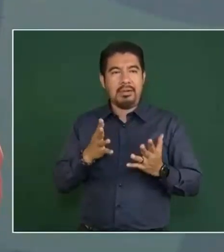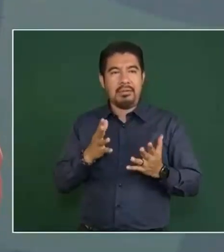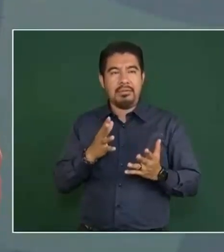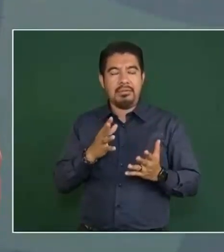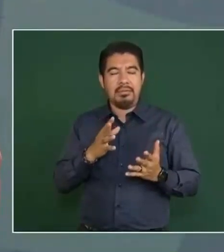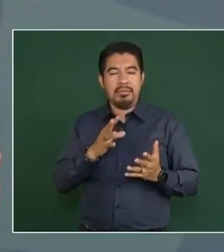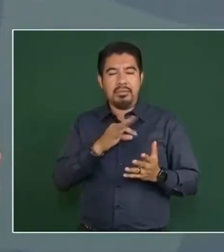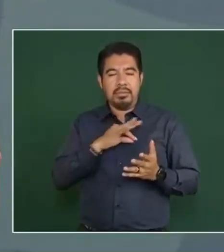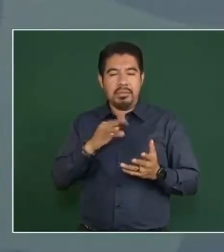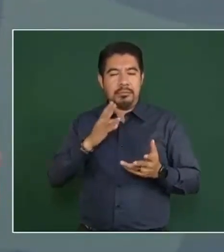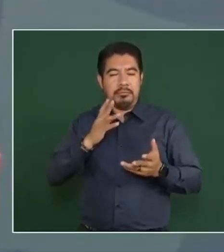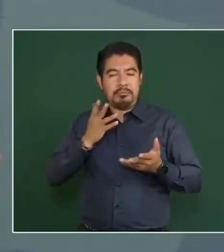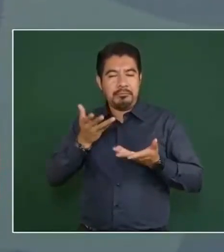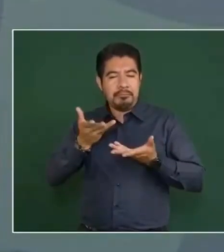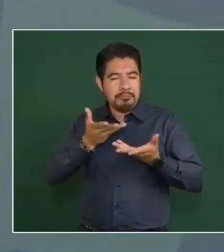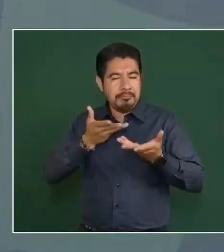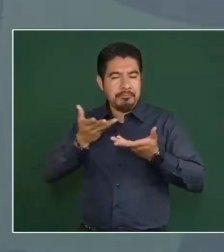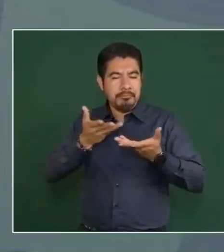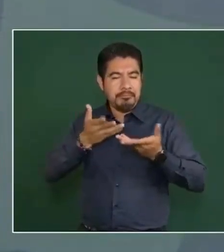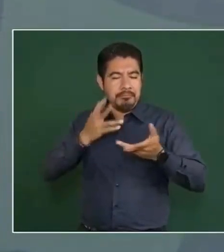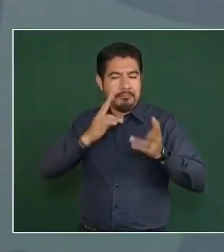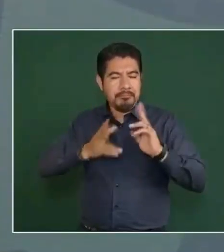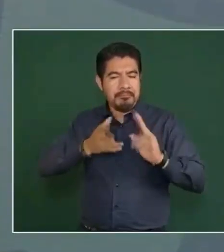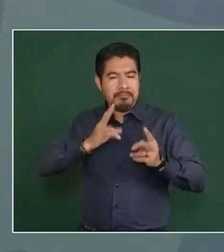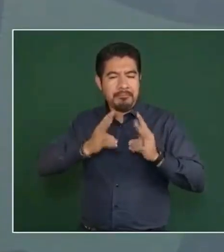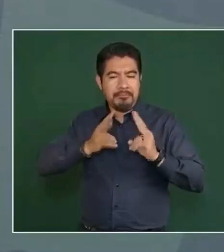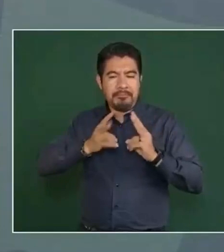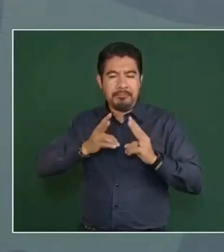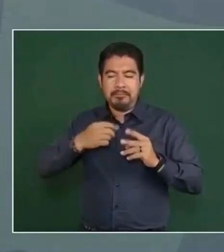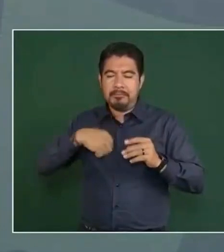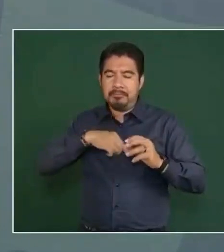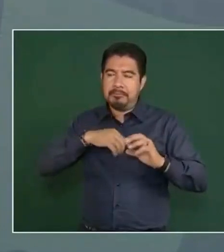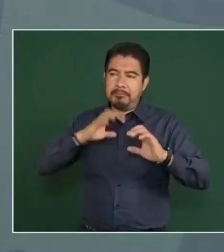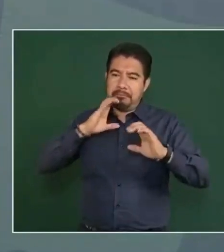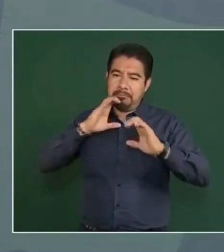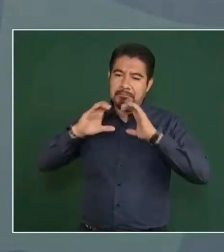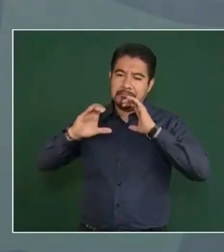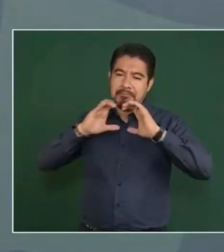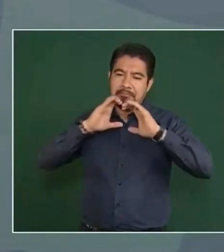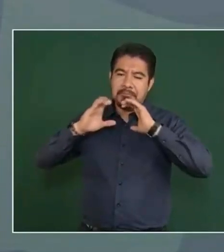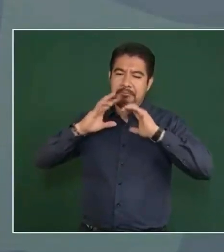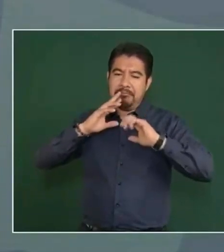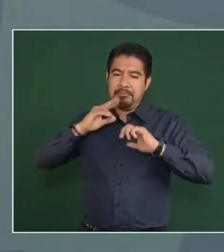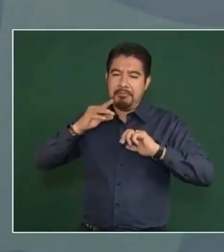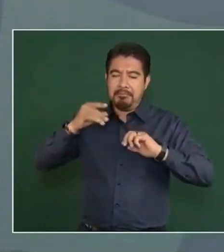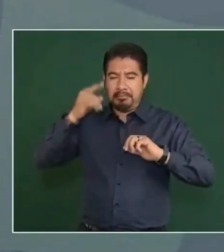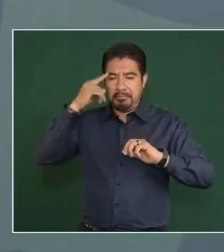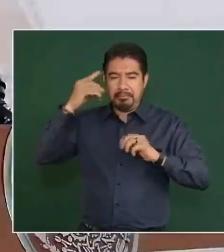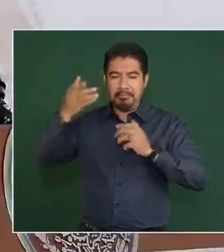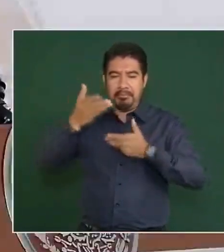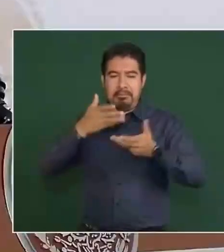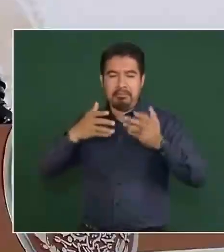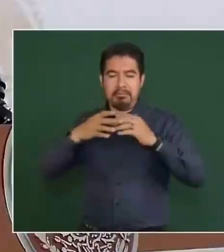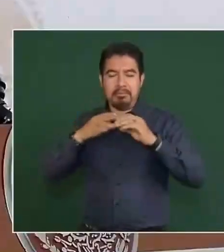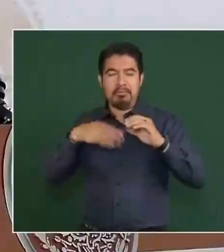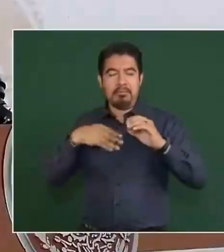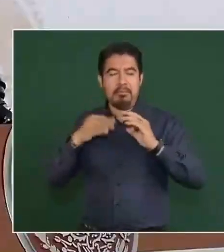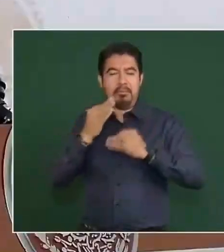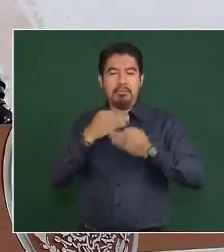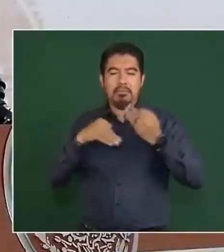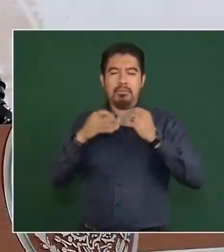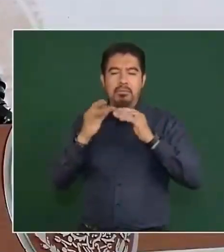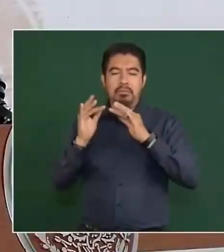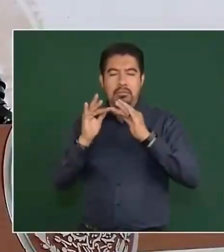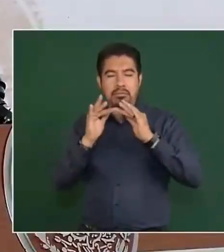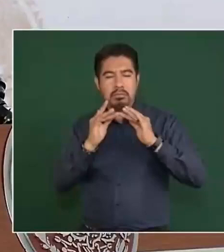ya hay más posibilidad de comunicación con todo y